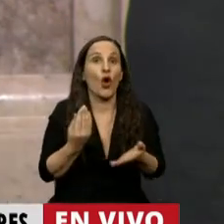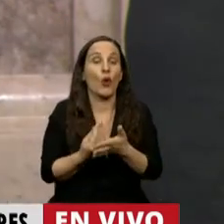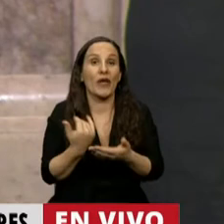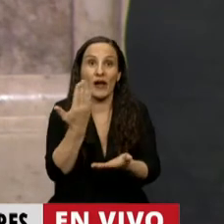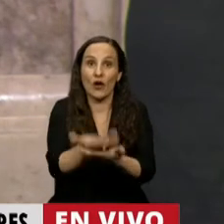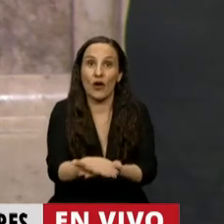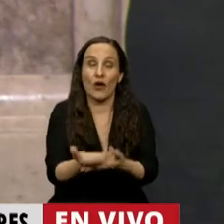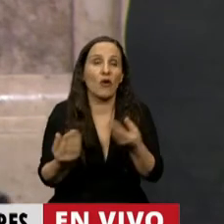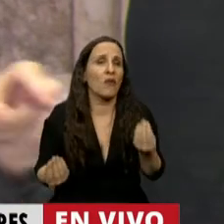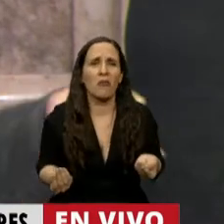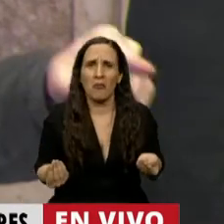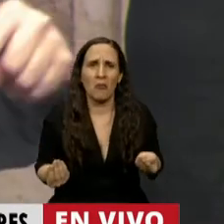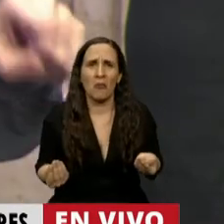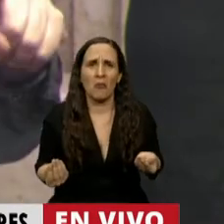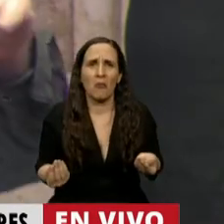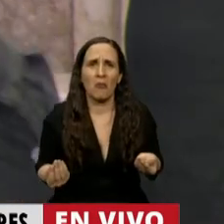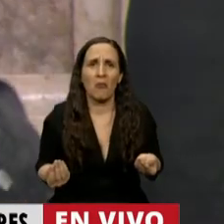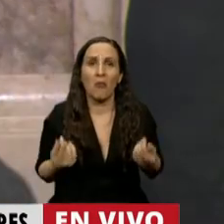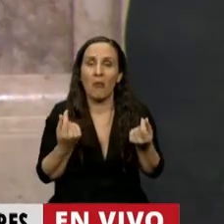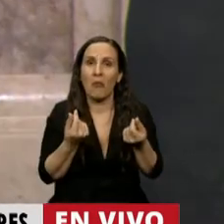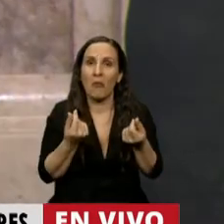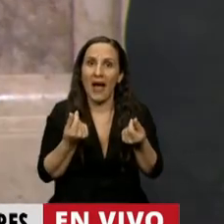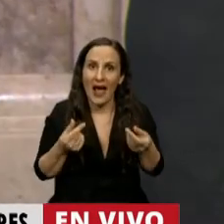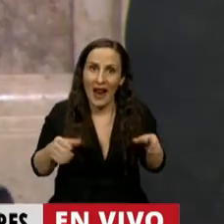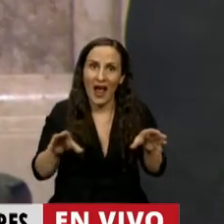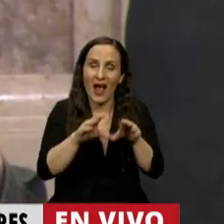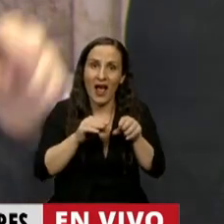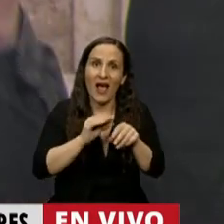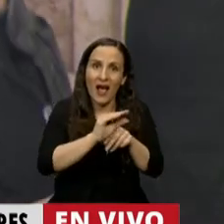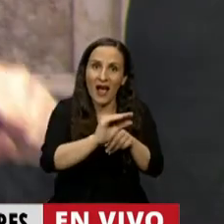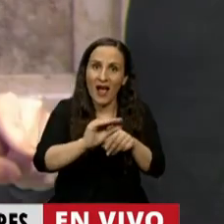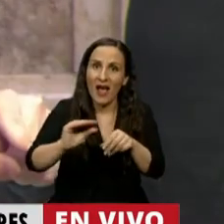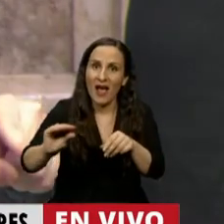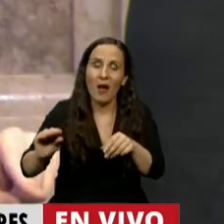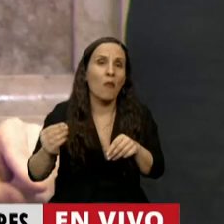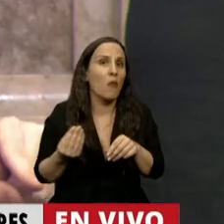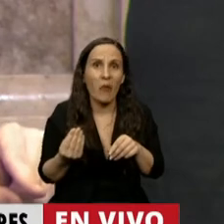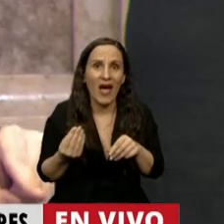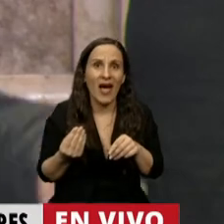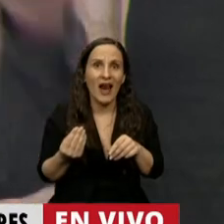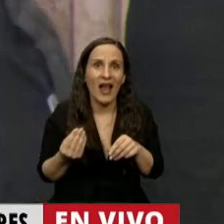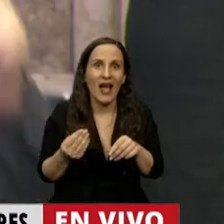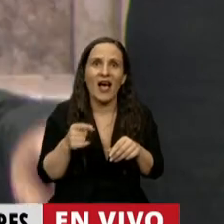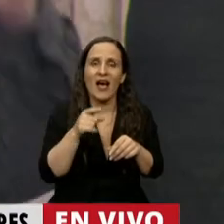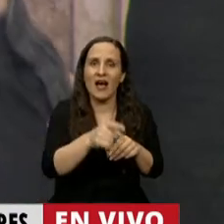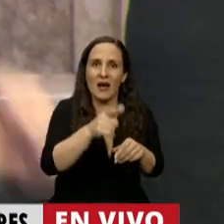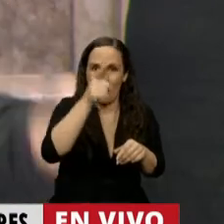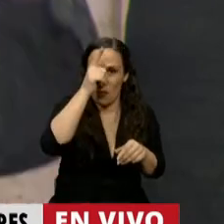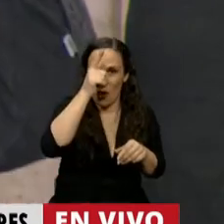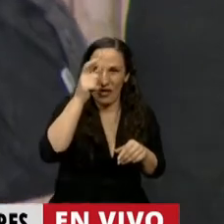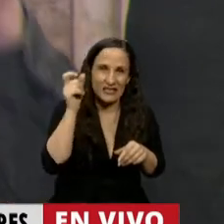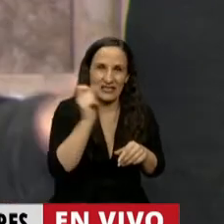para redistribuir fondos, surge para darle dinero a la policía